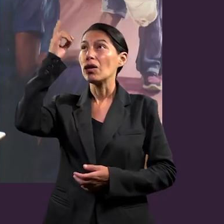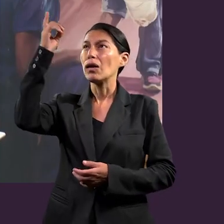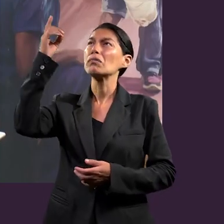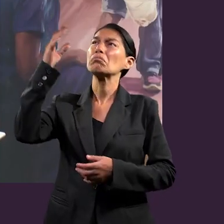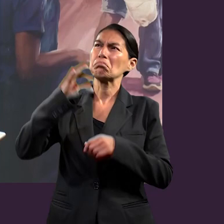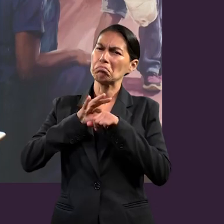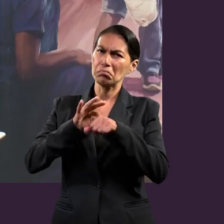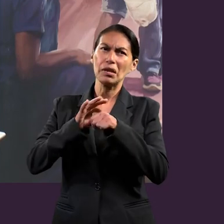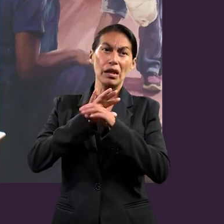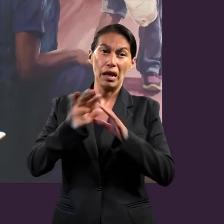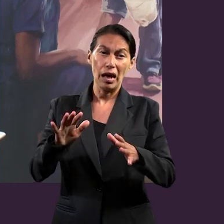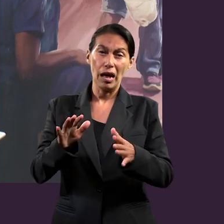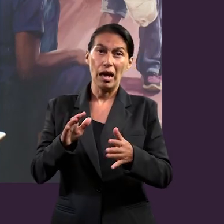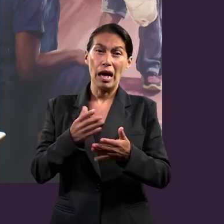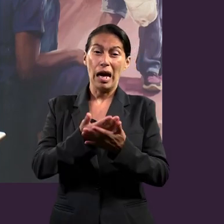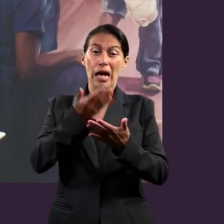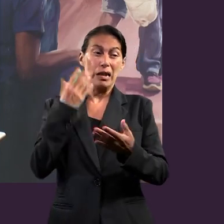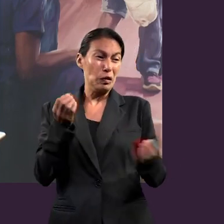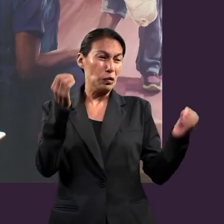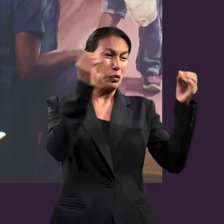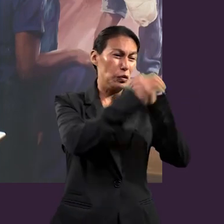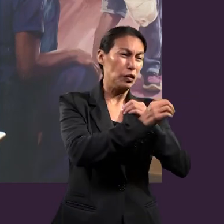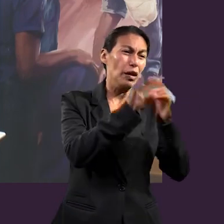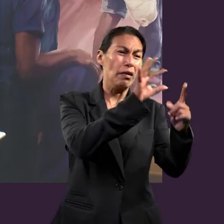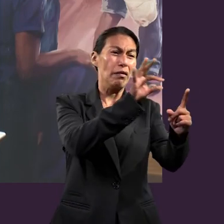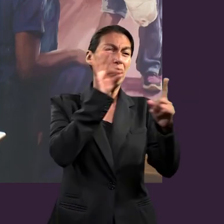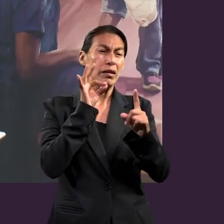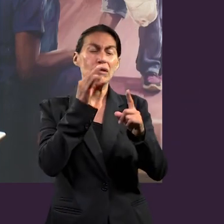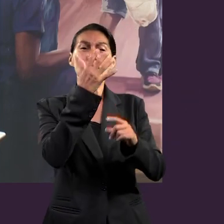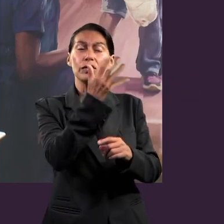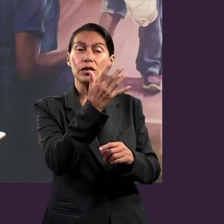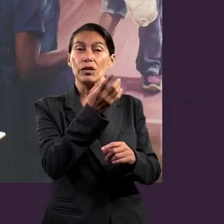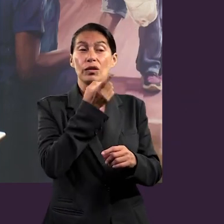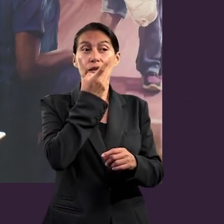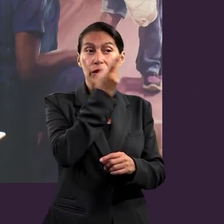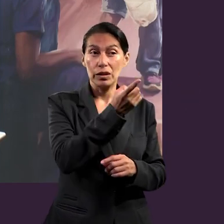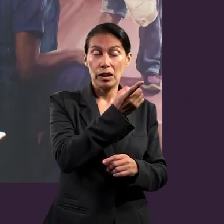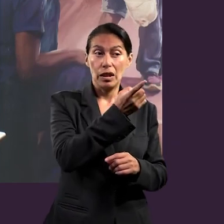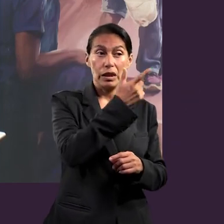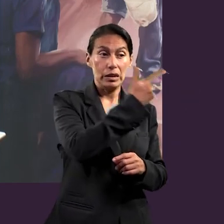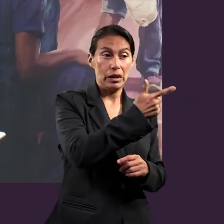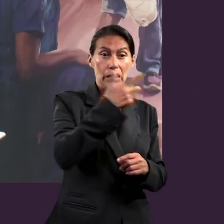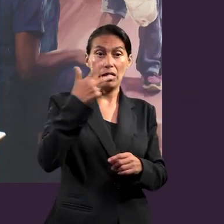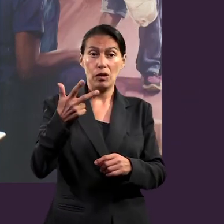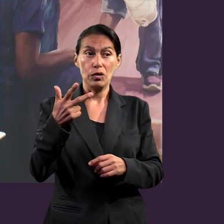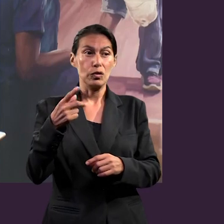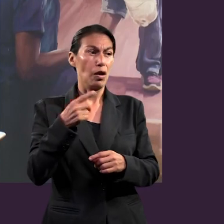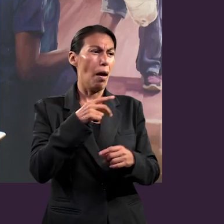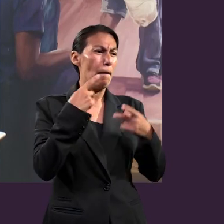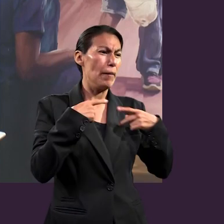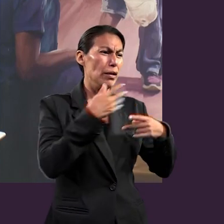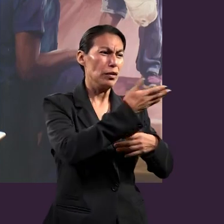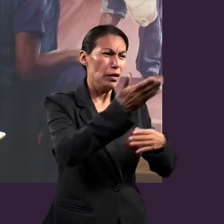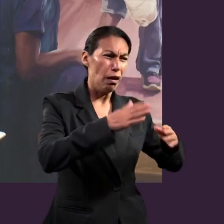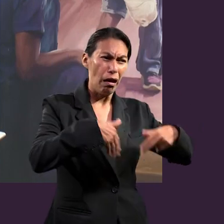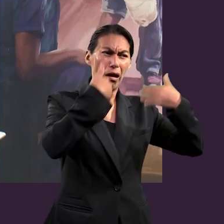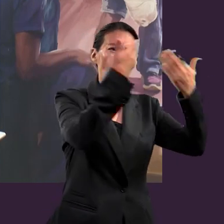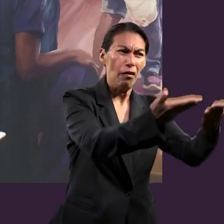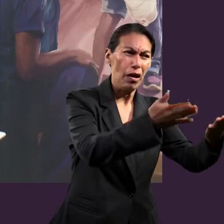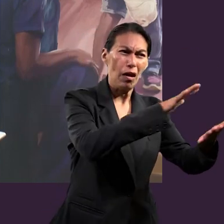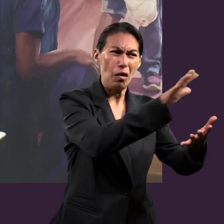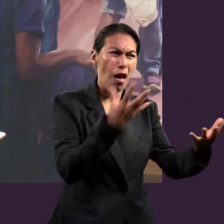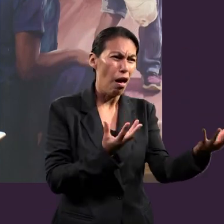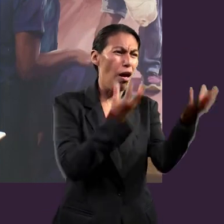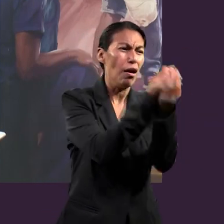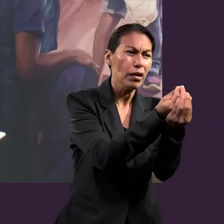nosotros ya conocemos a Dios, nosotros fuimos parte de las tinieblas, y así como nos dice Efesios 5, del 7 al 8, dice,